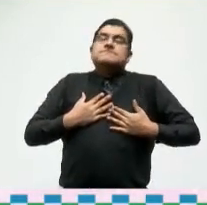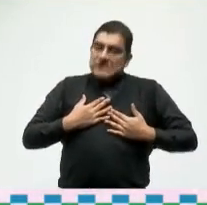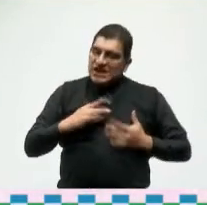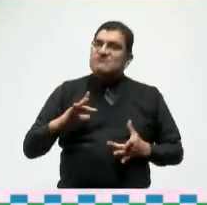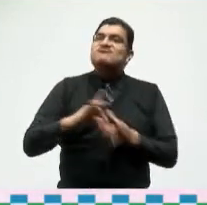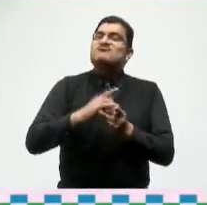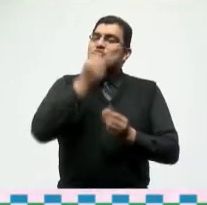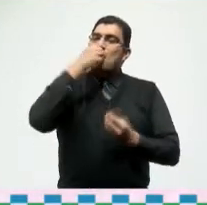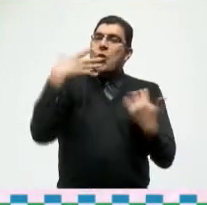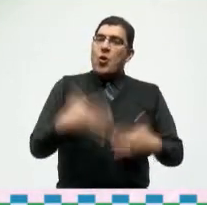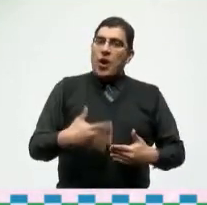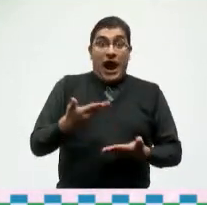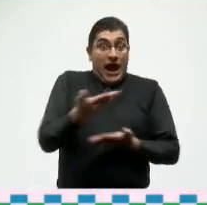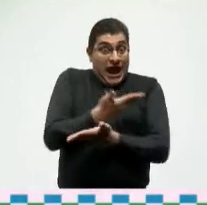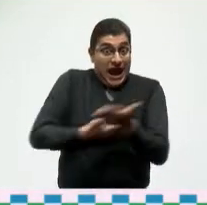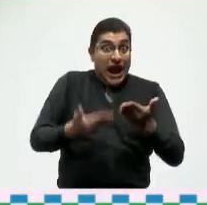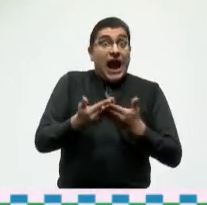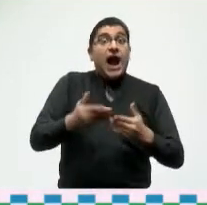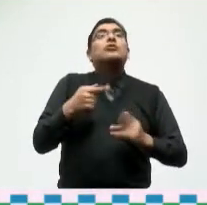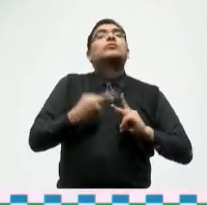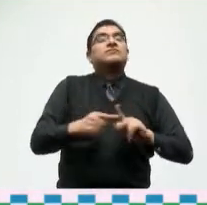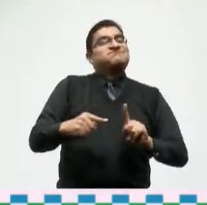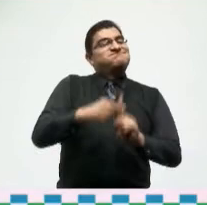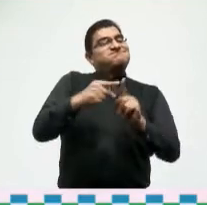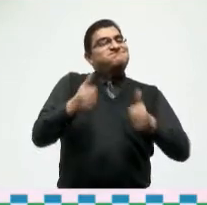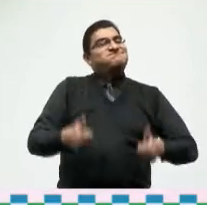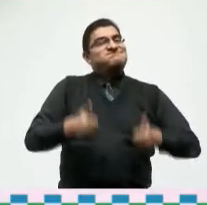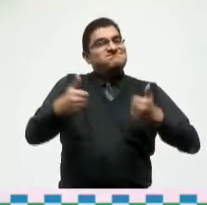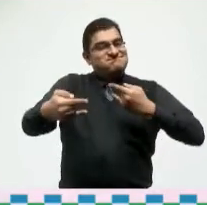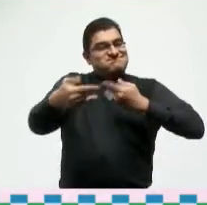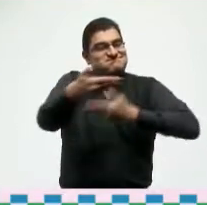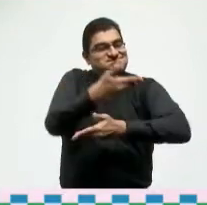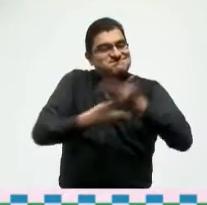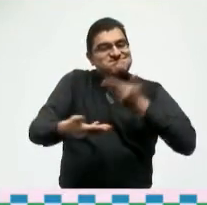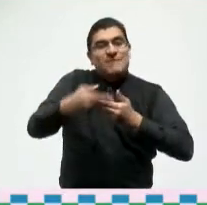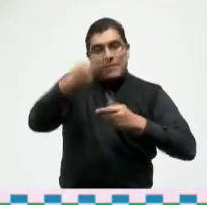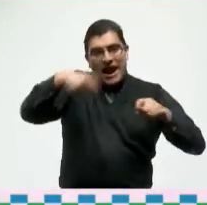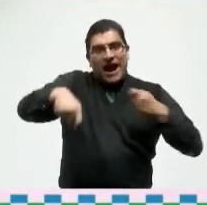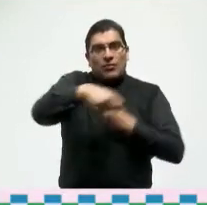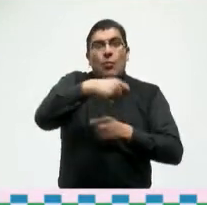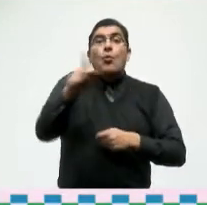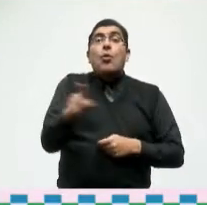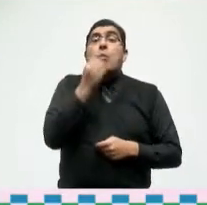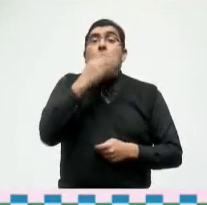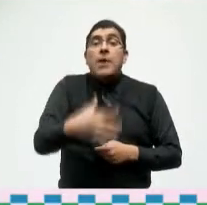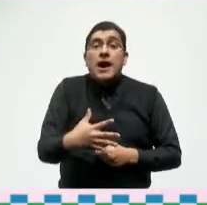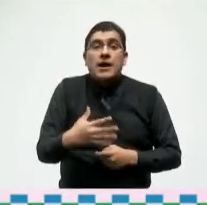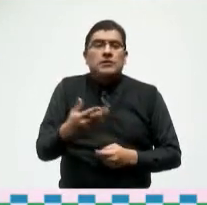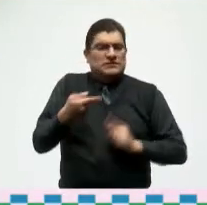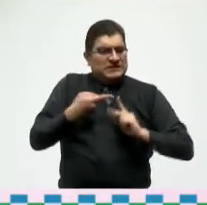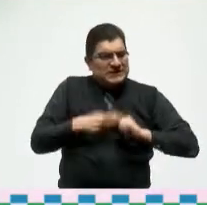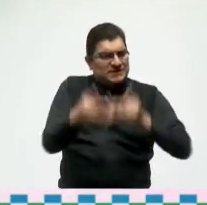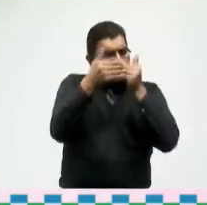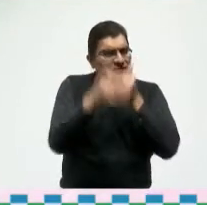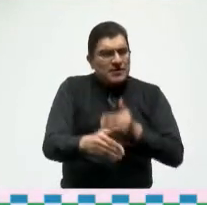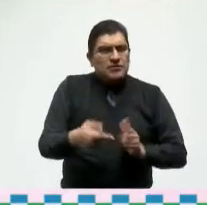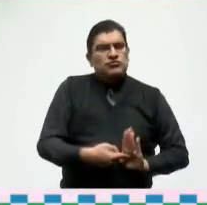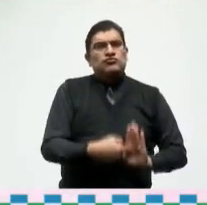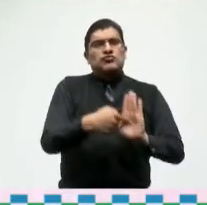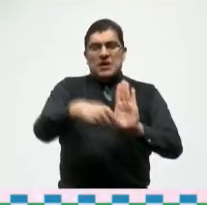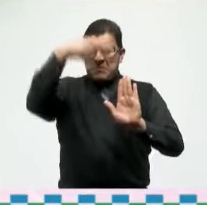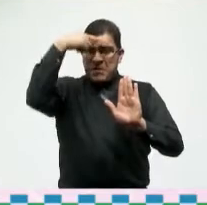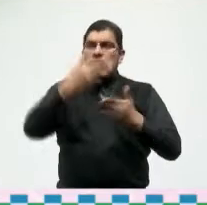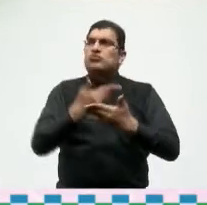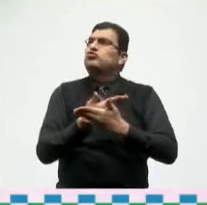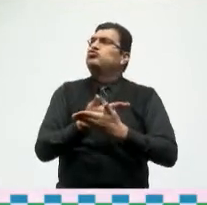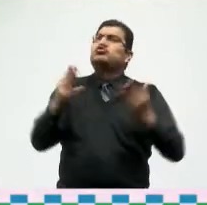iniciamos con mucho optimismo la segunda edición del pianguis de pueblos mágicos con el objetivo de presentar a México